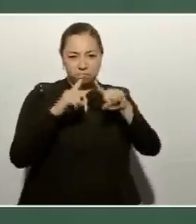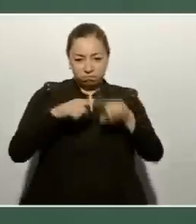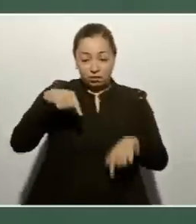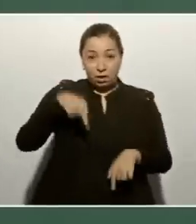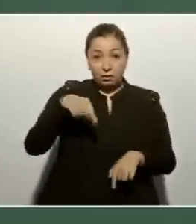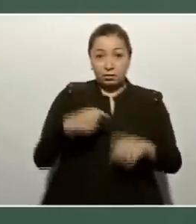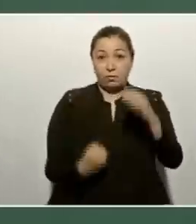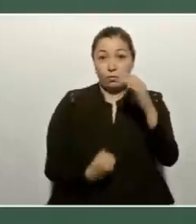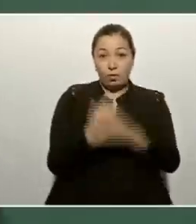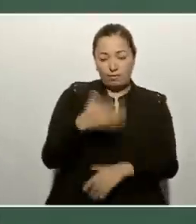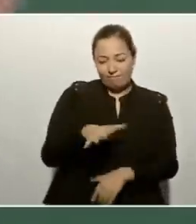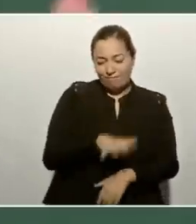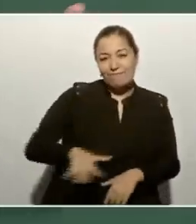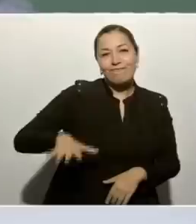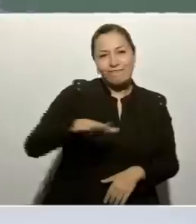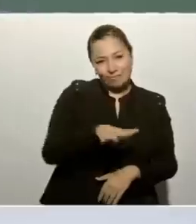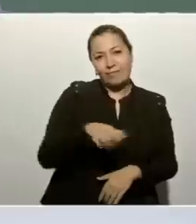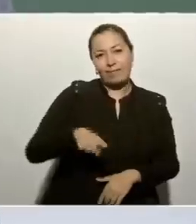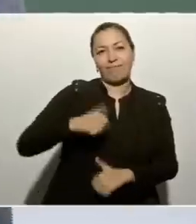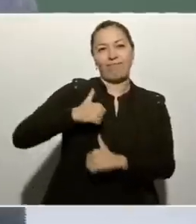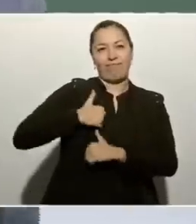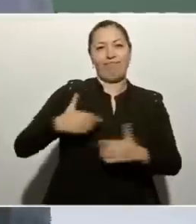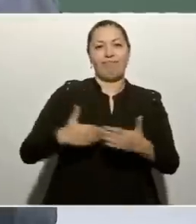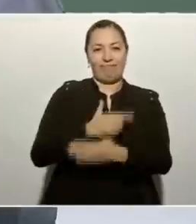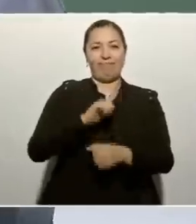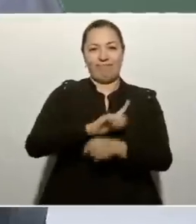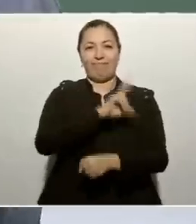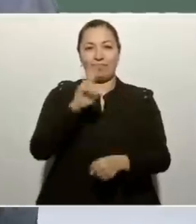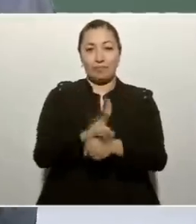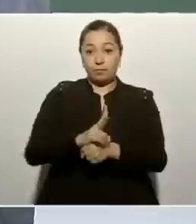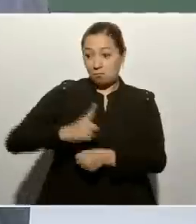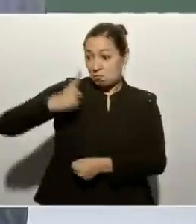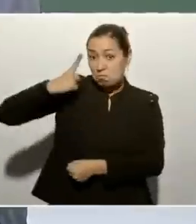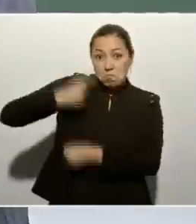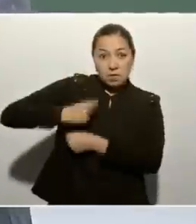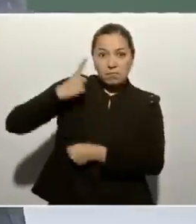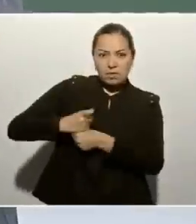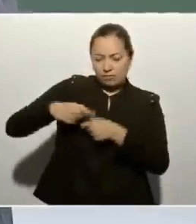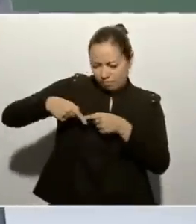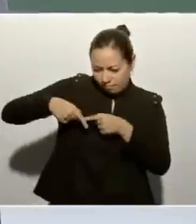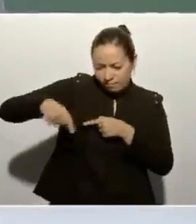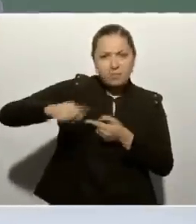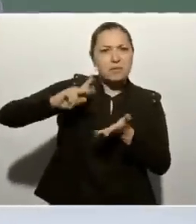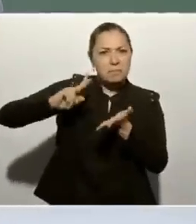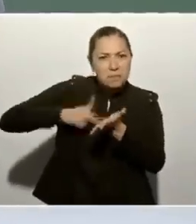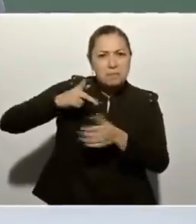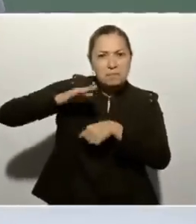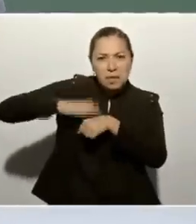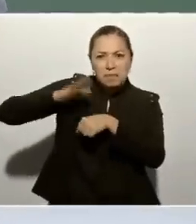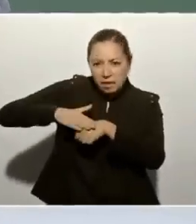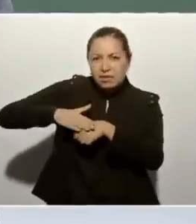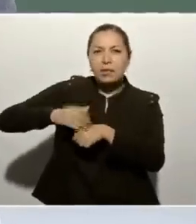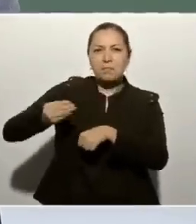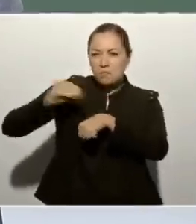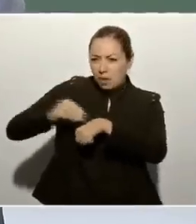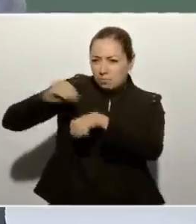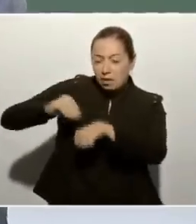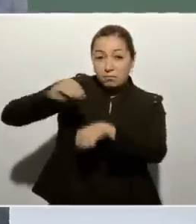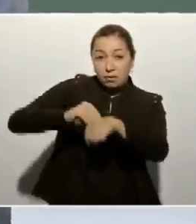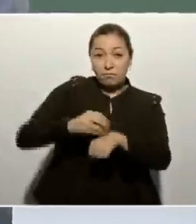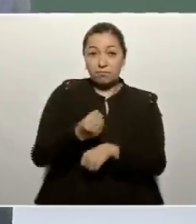Nacional, la primera aquí en el estado de siete, que serán y que están siendo ya construidas.